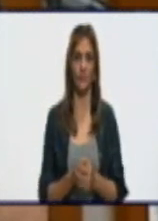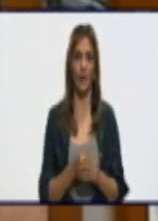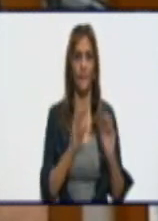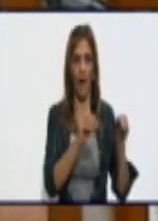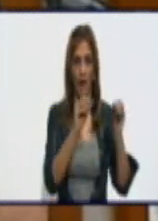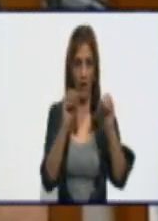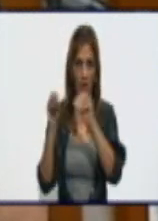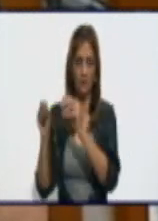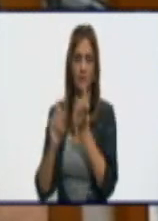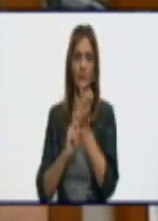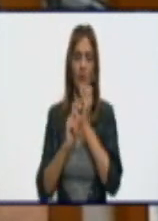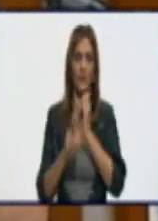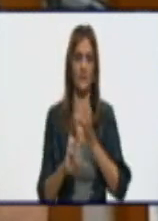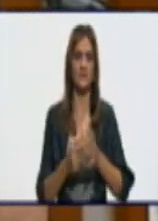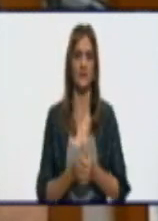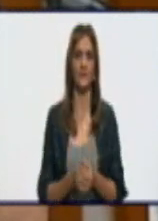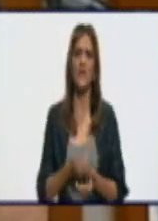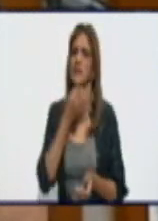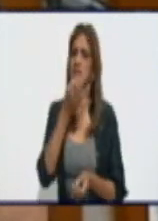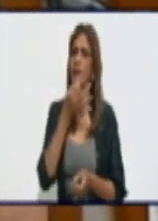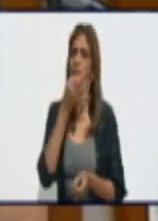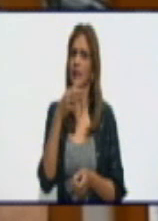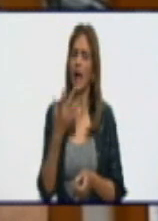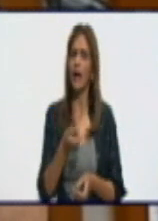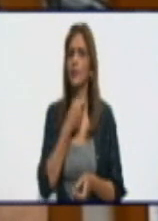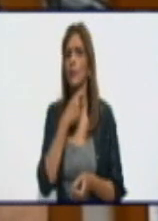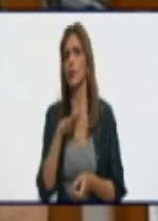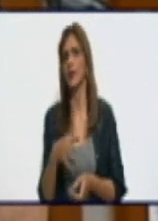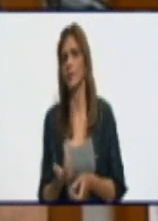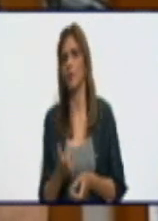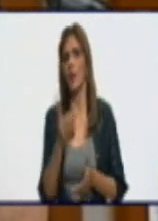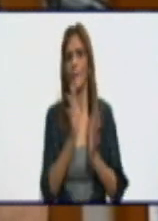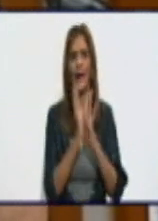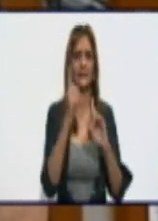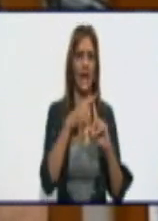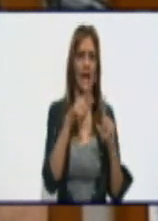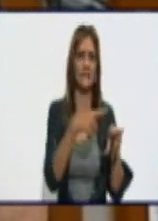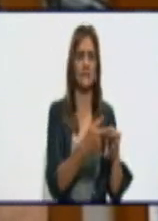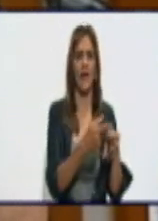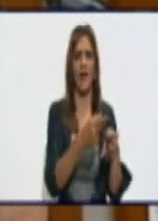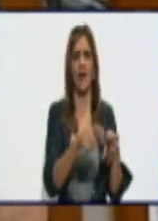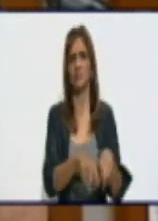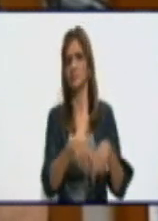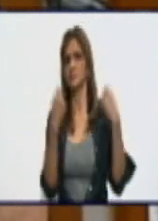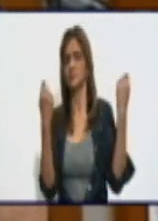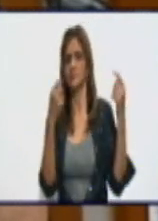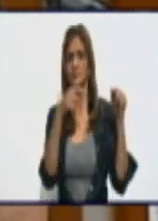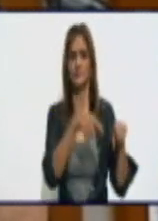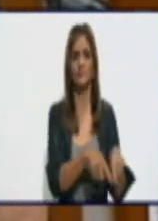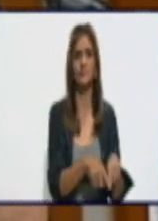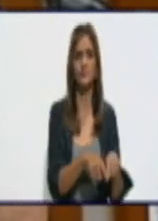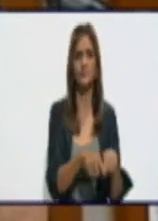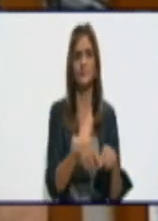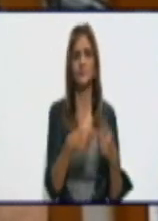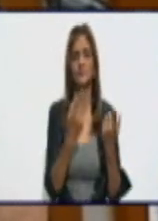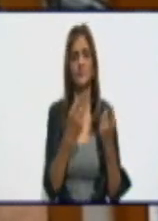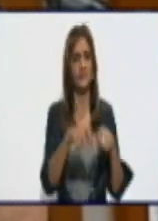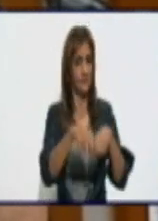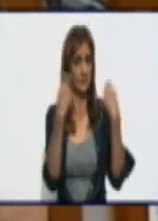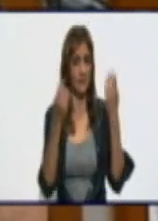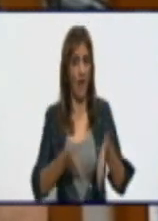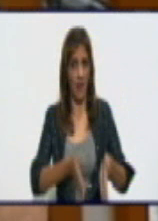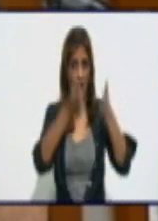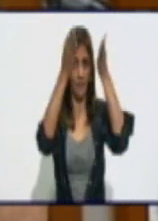Derivadas, se explicaron las causas, en Matanza 330, una avería en la válvula de alimentación de la caldera,